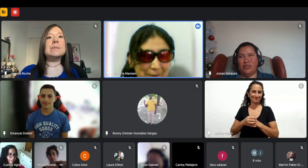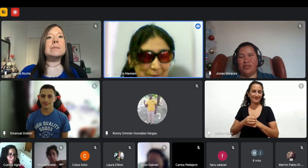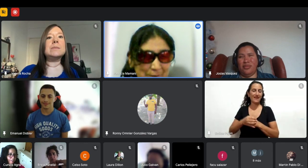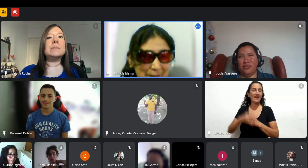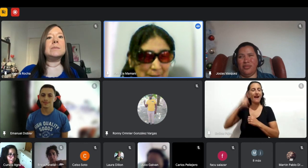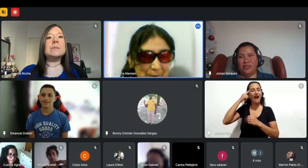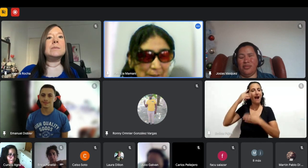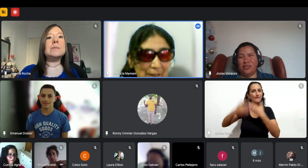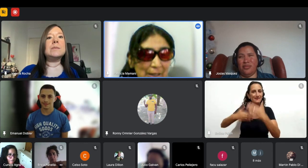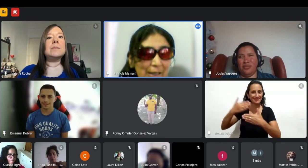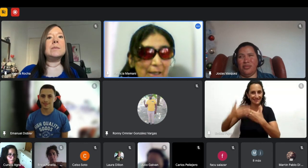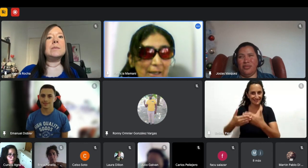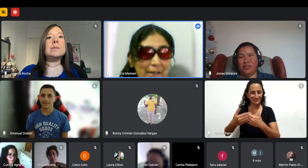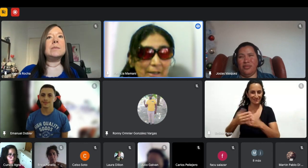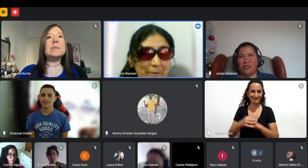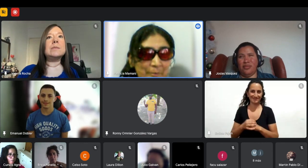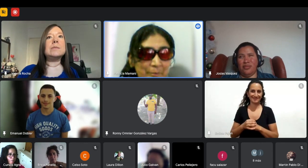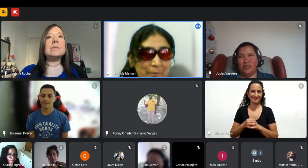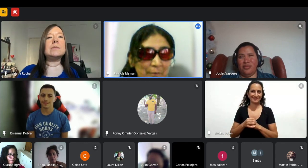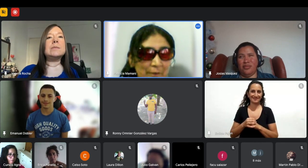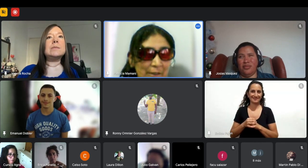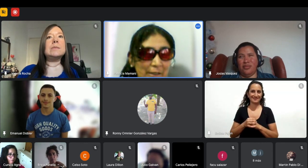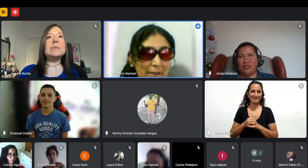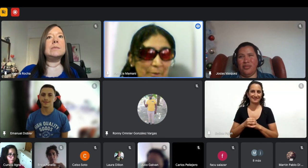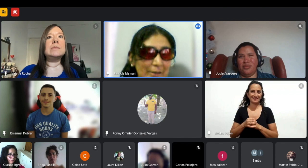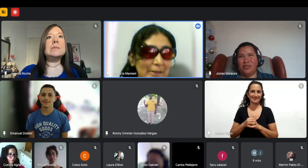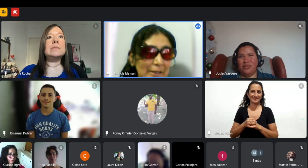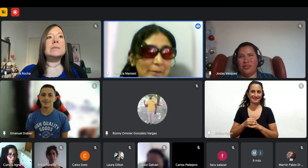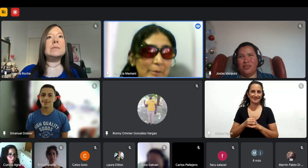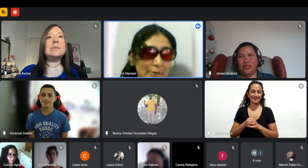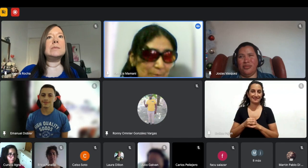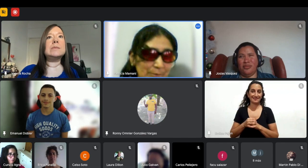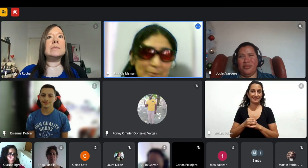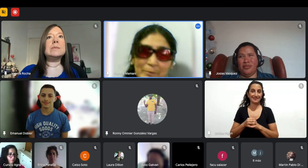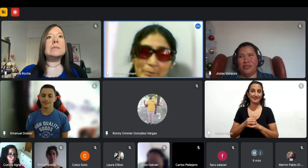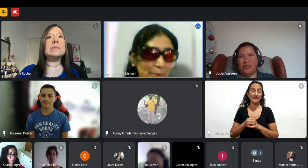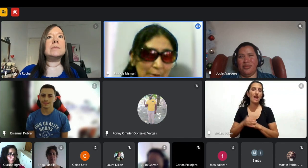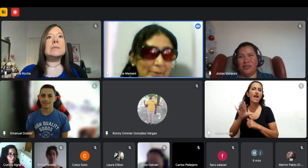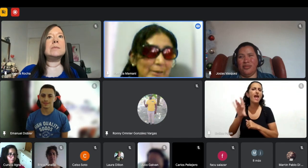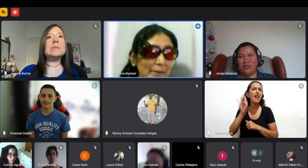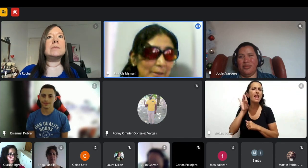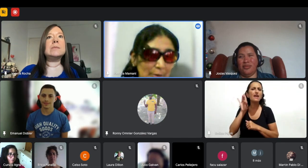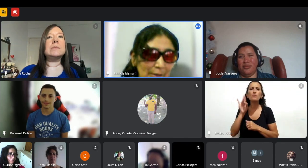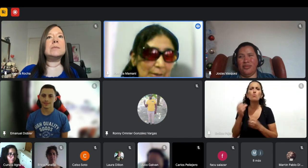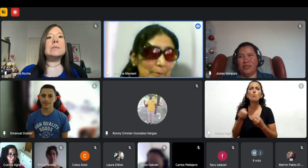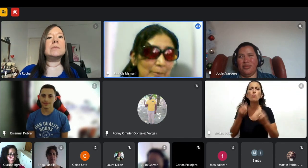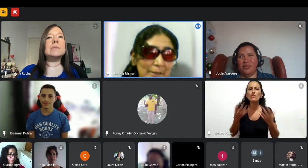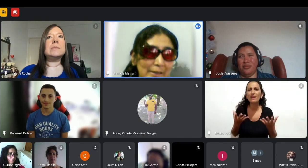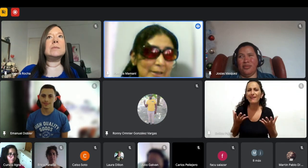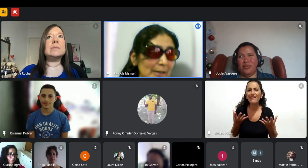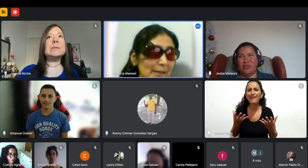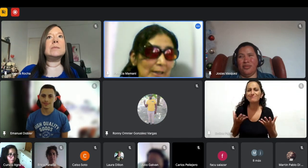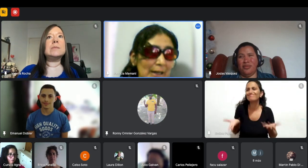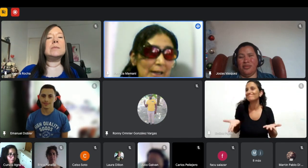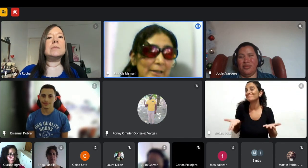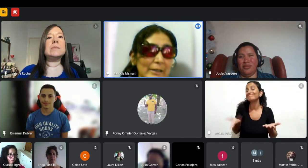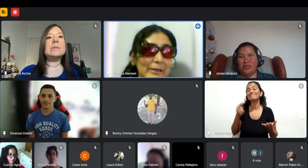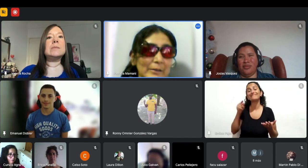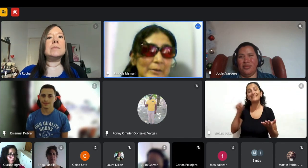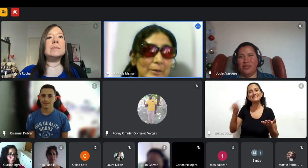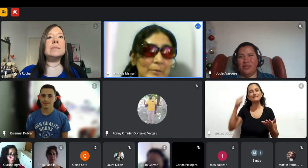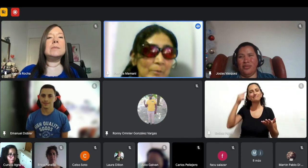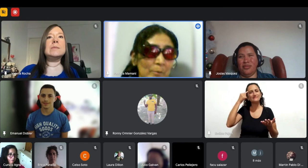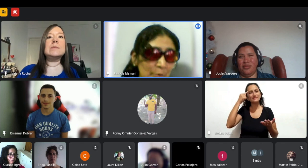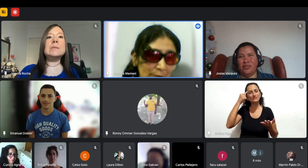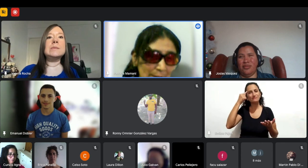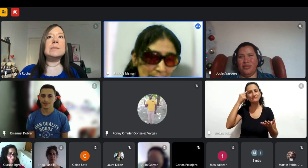estudio en tecnología y porque la elegí bueno justamente porque vi que hay